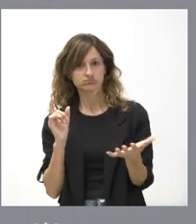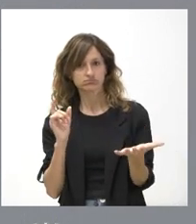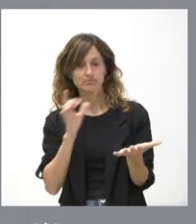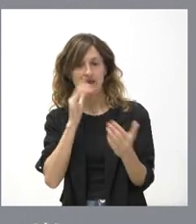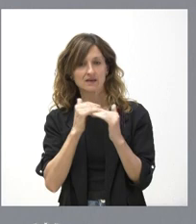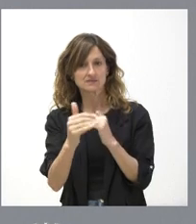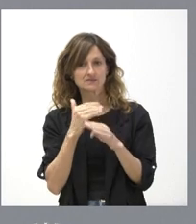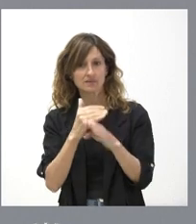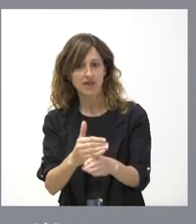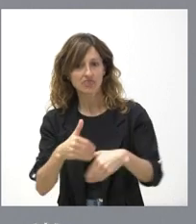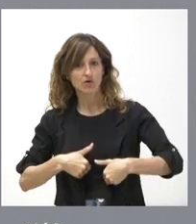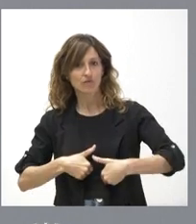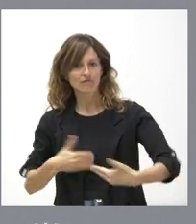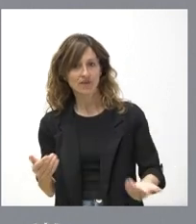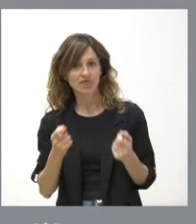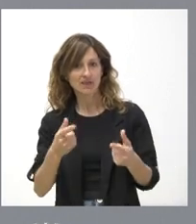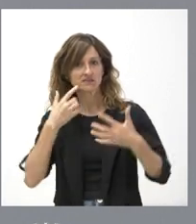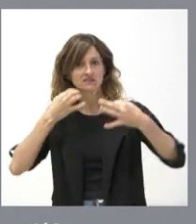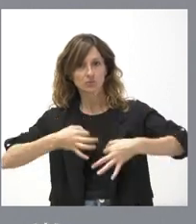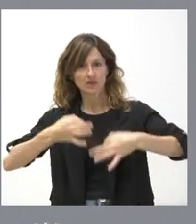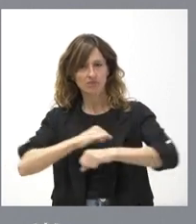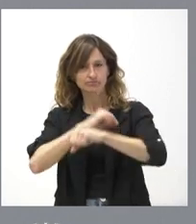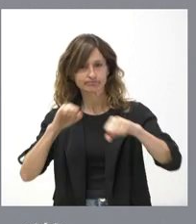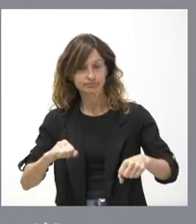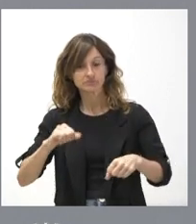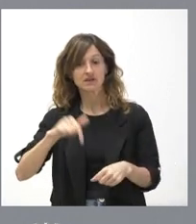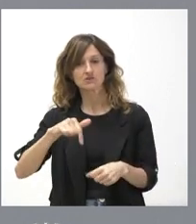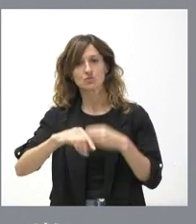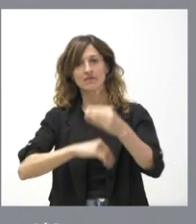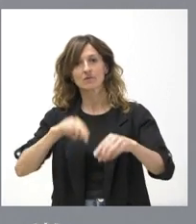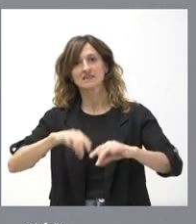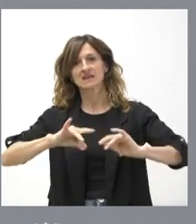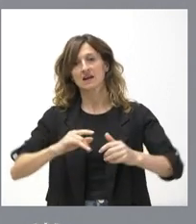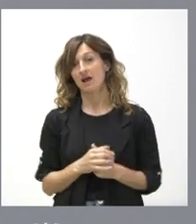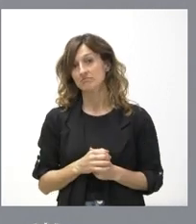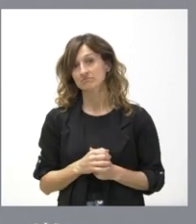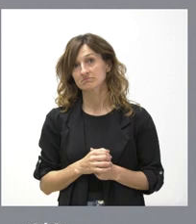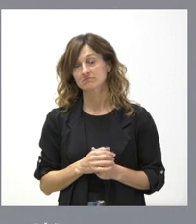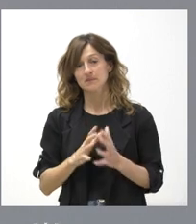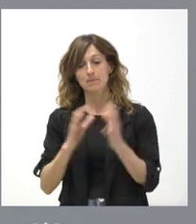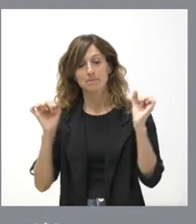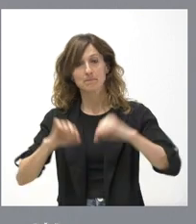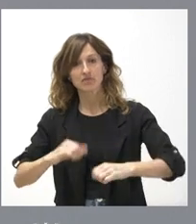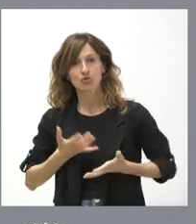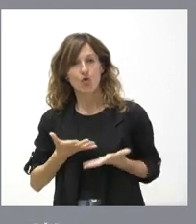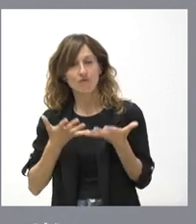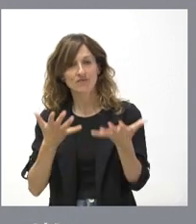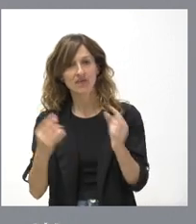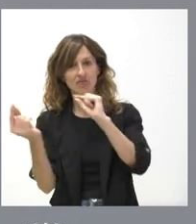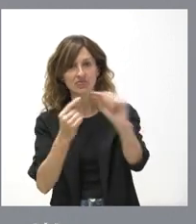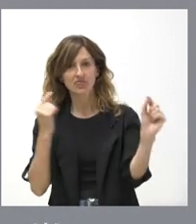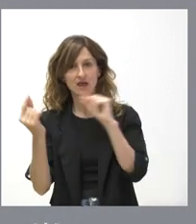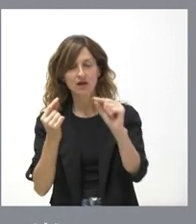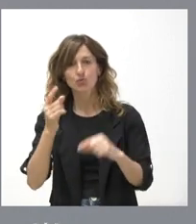estabilidad, para dar confianza, para dar seguridad. Y eso es lo que hacemos en esta tierra, acordar, pactar, ofrecer diálogo